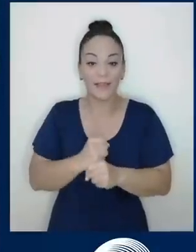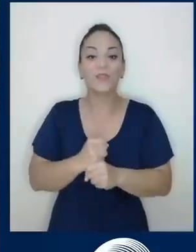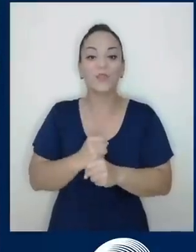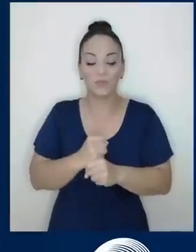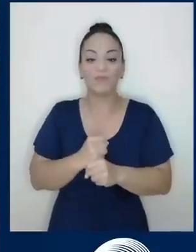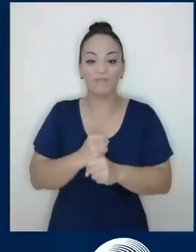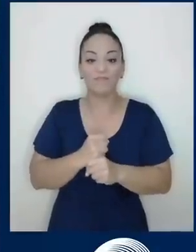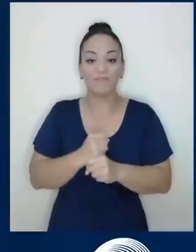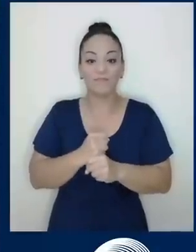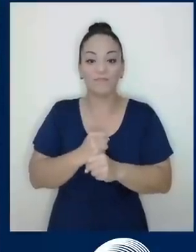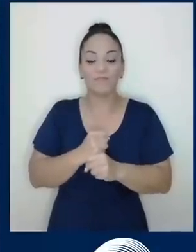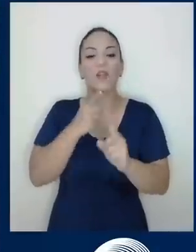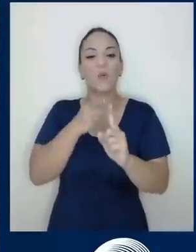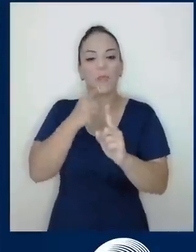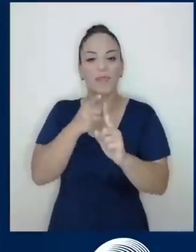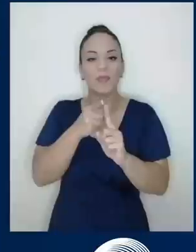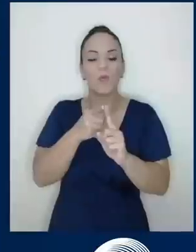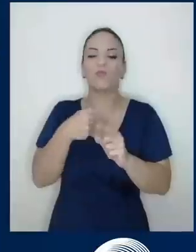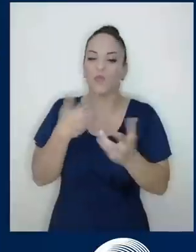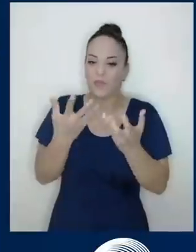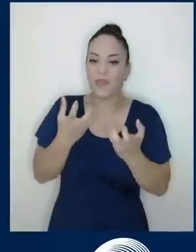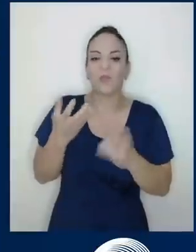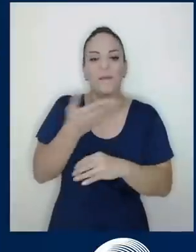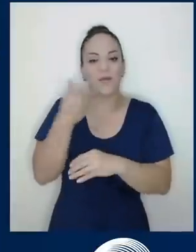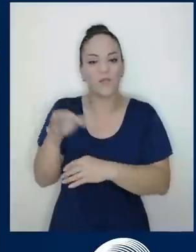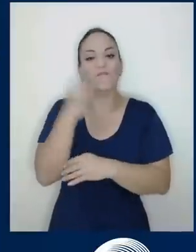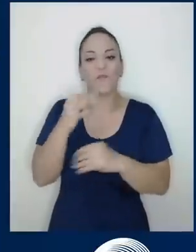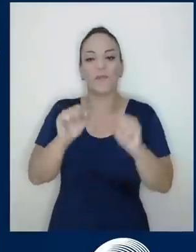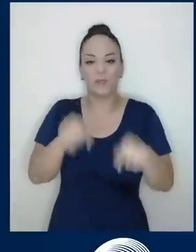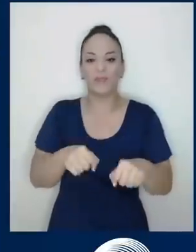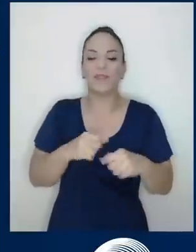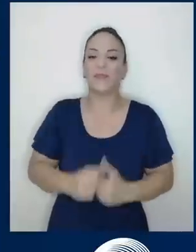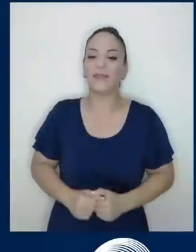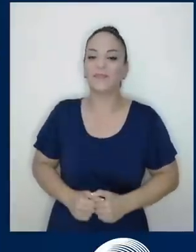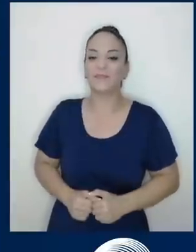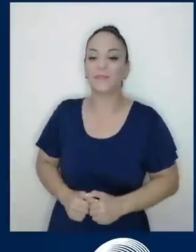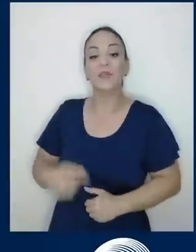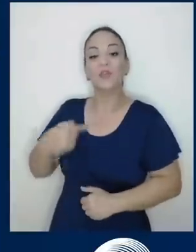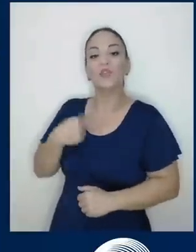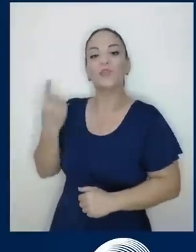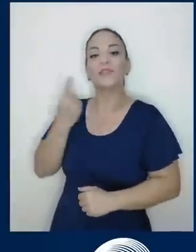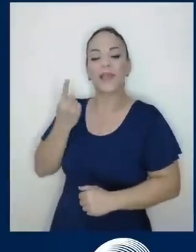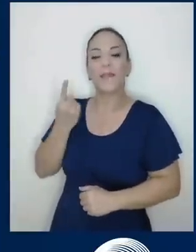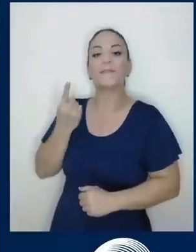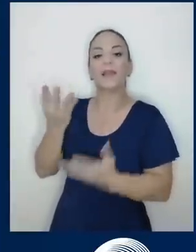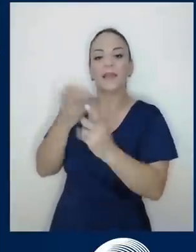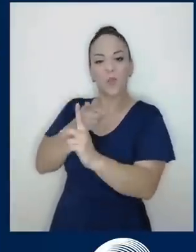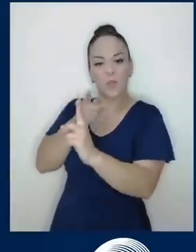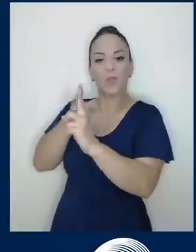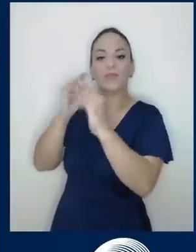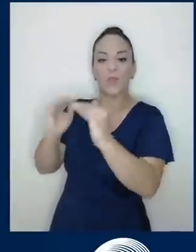quiero hacerlo de la mejor manera que pueda. Yo siempre he querido un propósito muy alto, ser